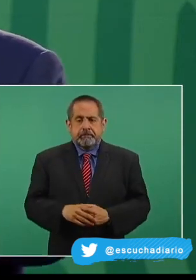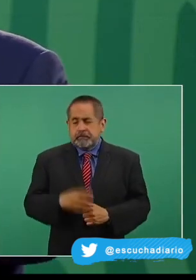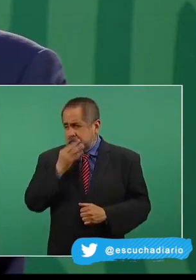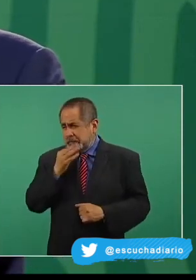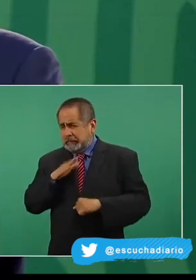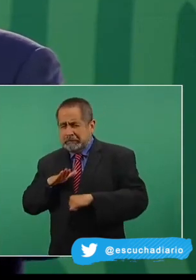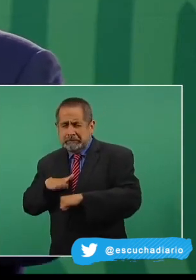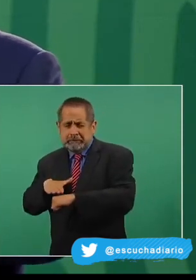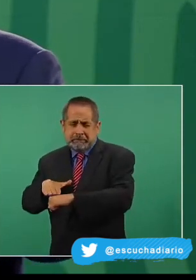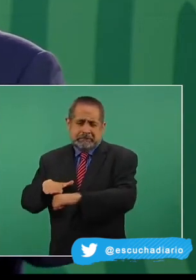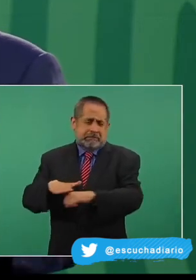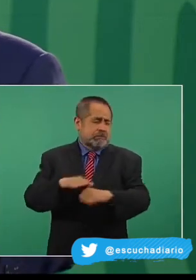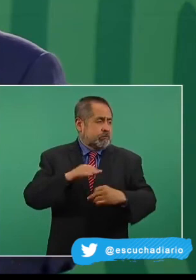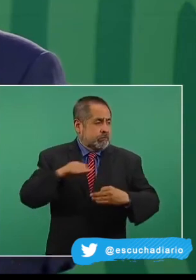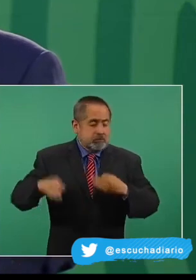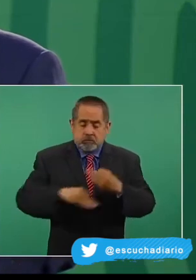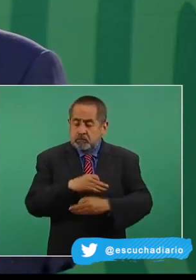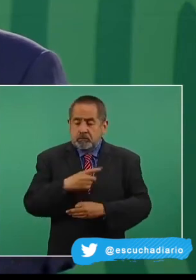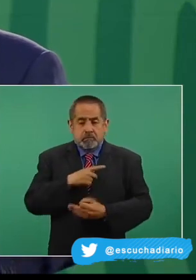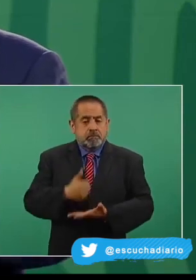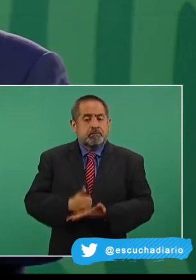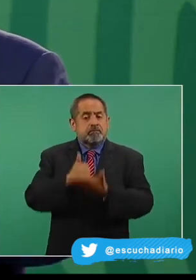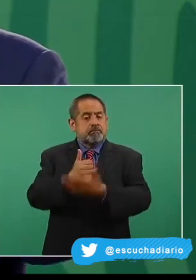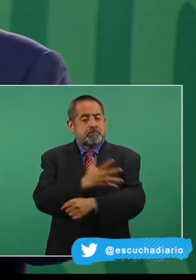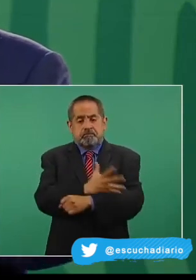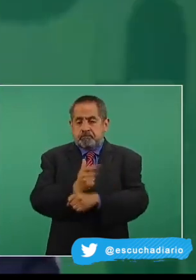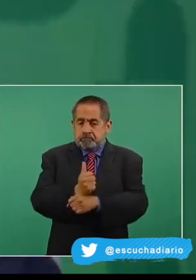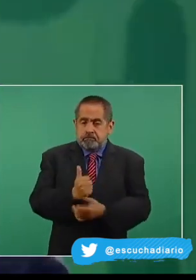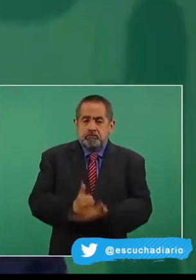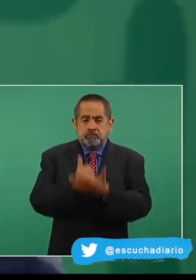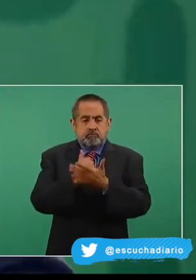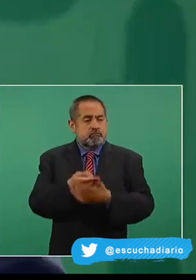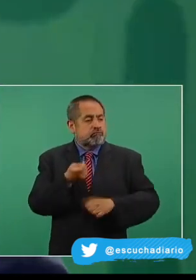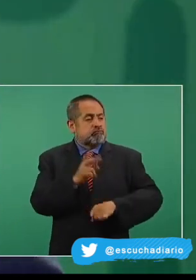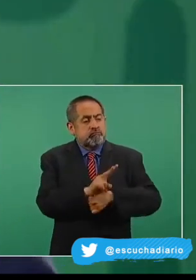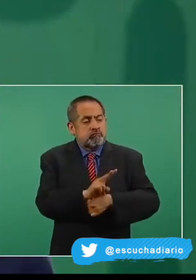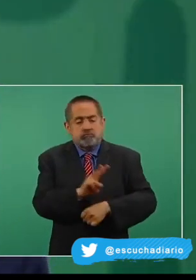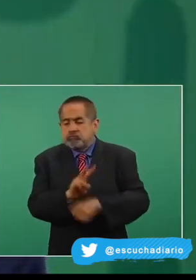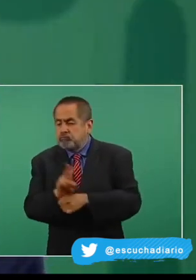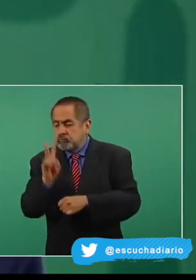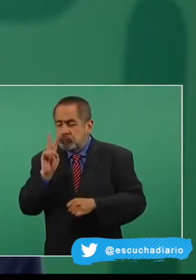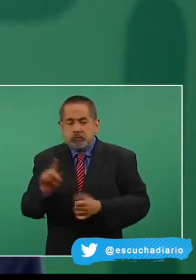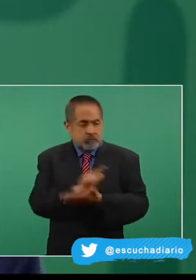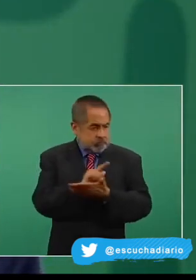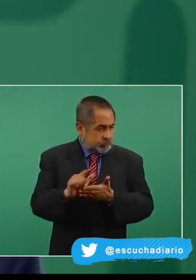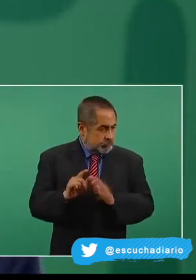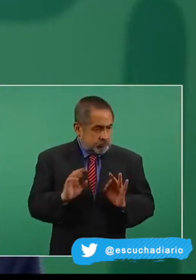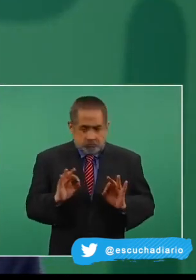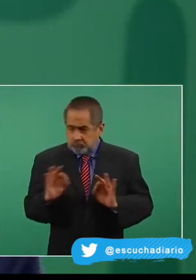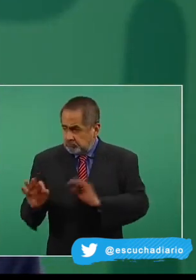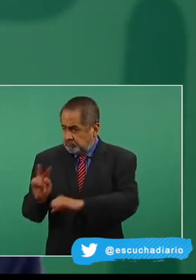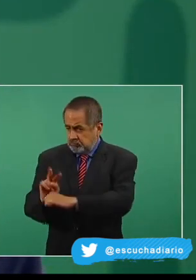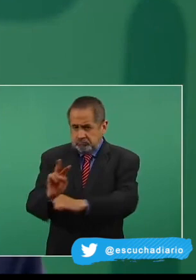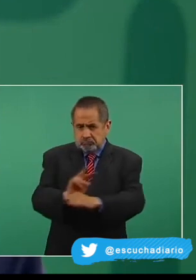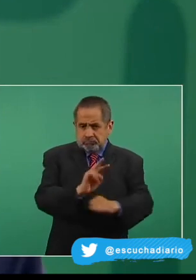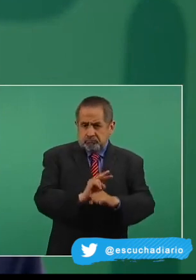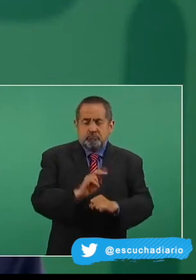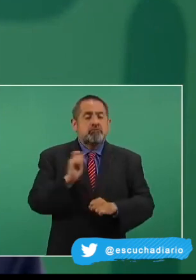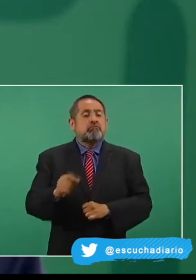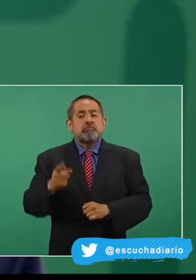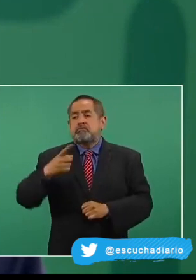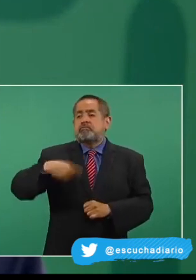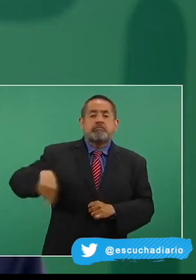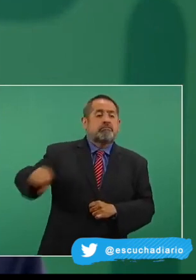cooperación y amistad, privilegiando siempre la buena vecindad con Estados Unidos. Esta conversación se llevó a cabo el día de hoy.